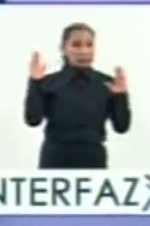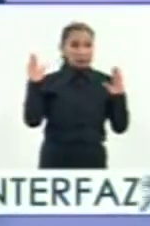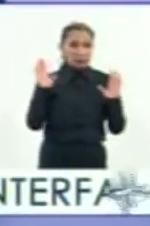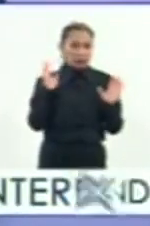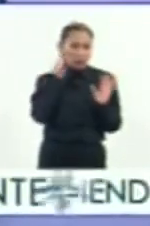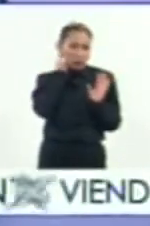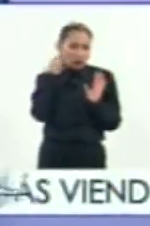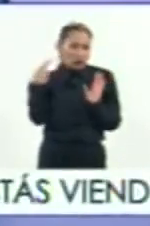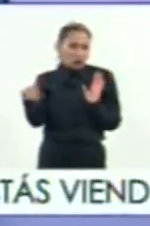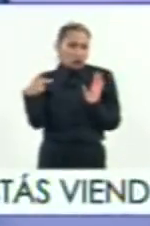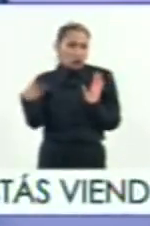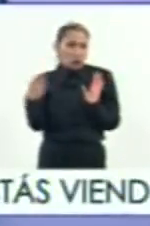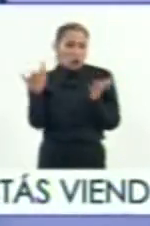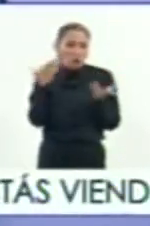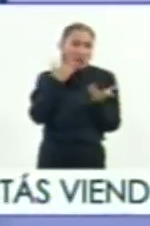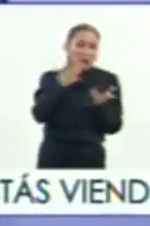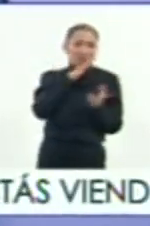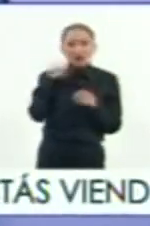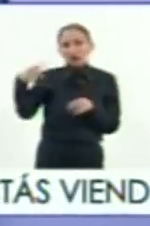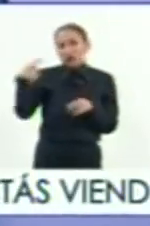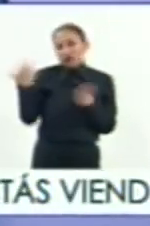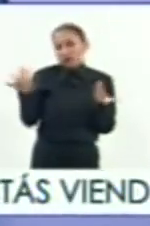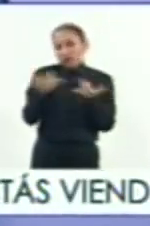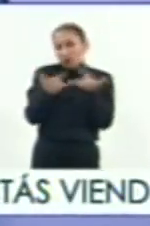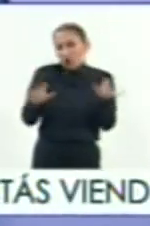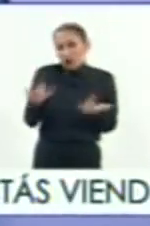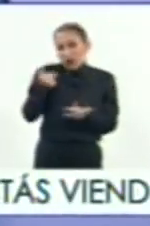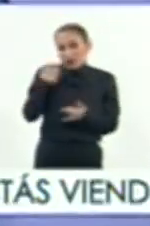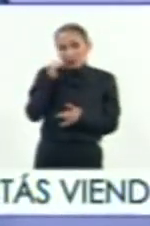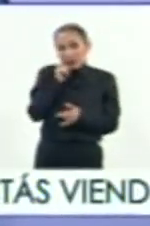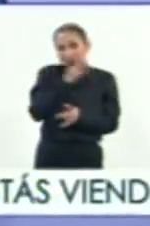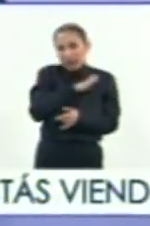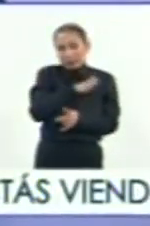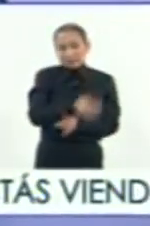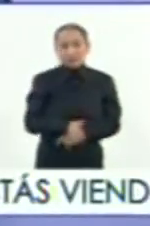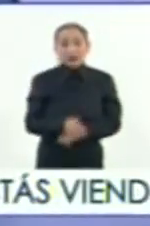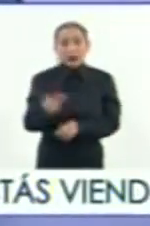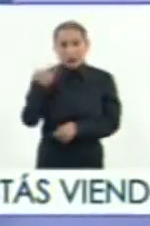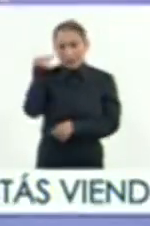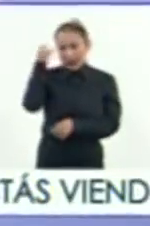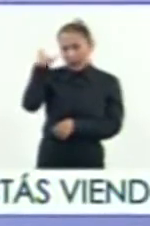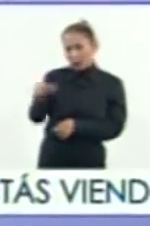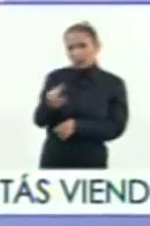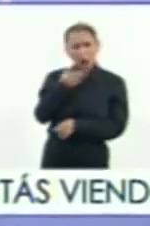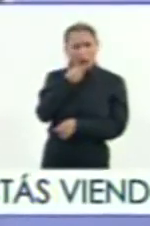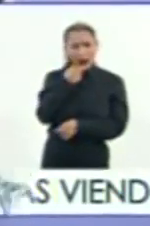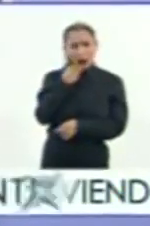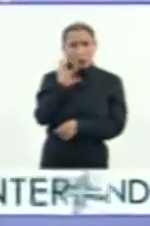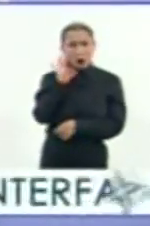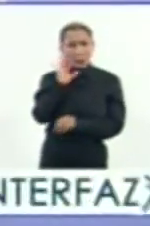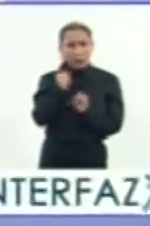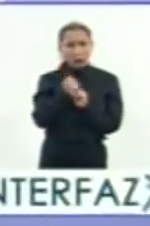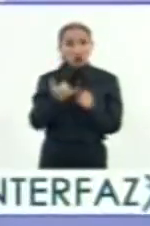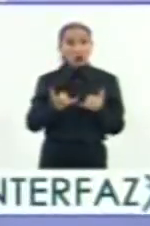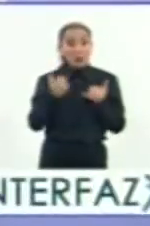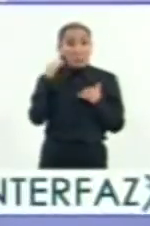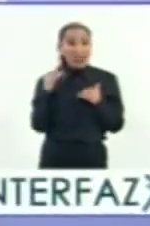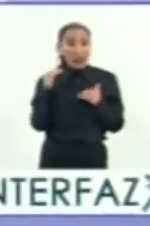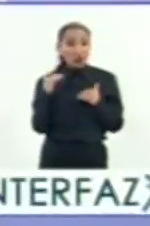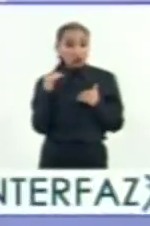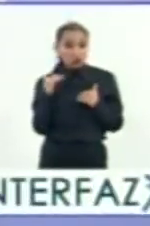independientemente de los claroscuros, que como cualquier personaje histórico puede tener, imaginemos que es un hombre menor de 40 años,